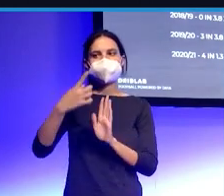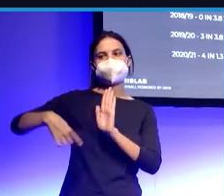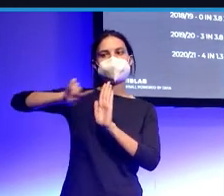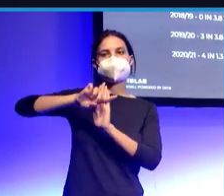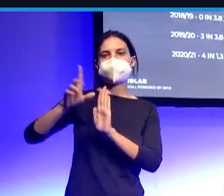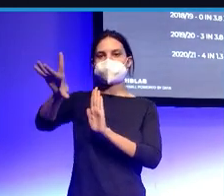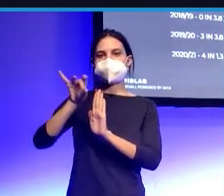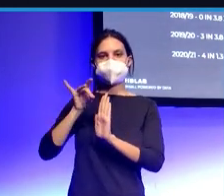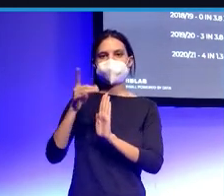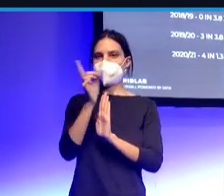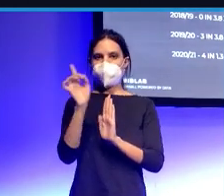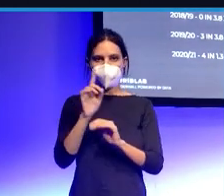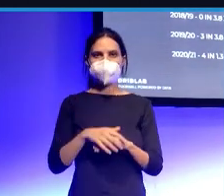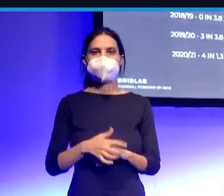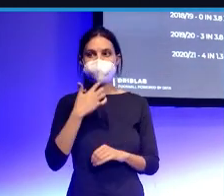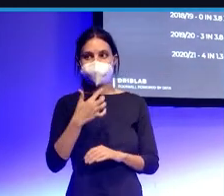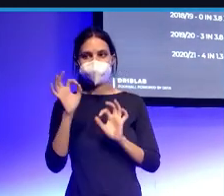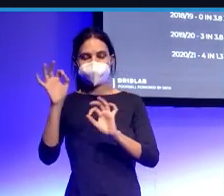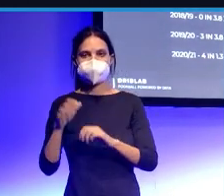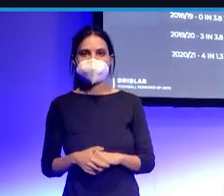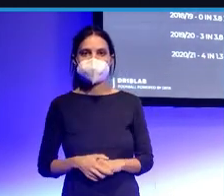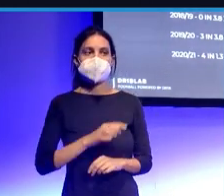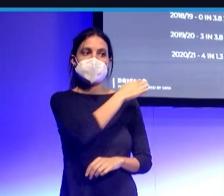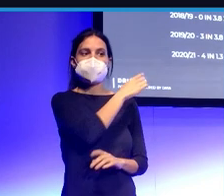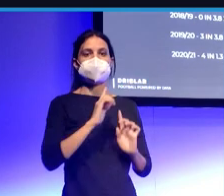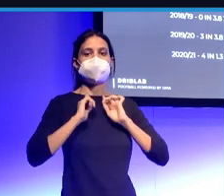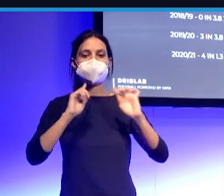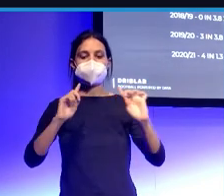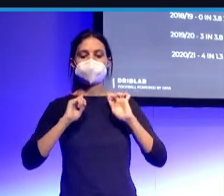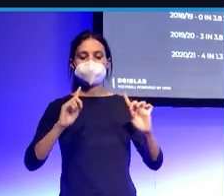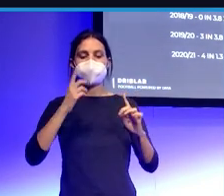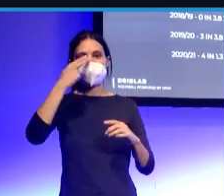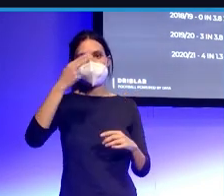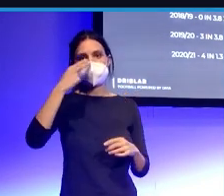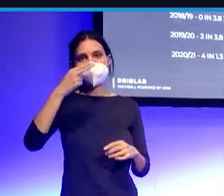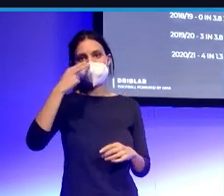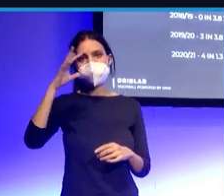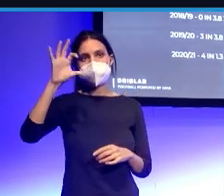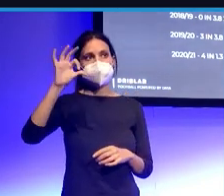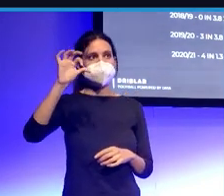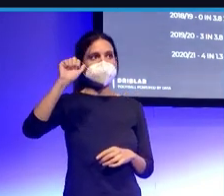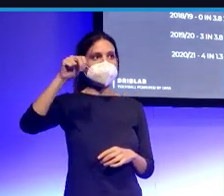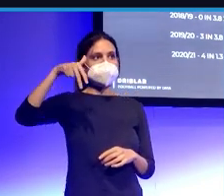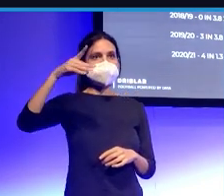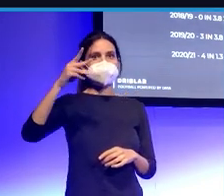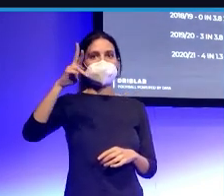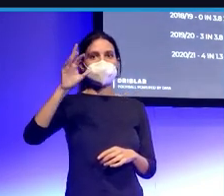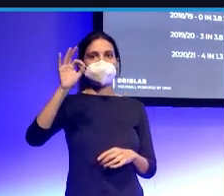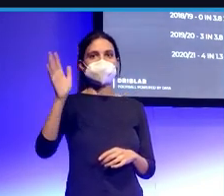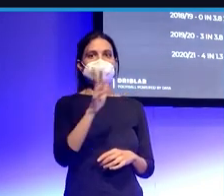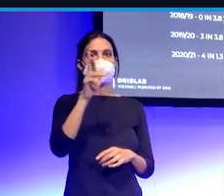Y de alguna forma este es un caso muy interesante también que es el de Sandro Ramírez que, bueno, no sé si lo conocéis pero, bueno, en